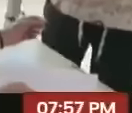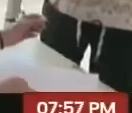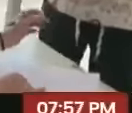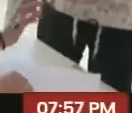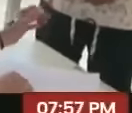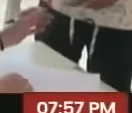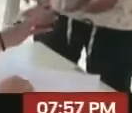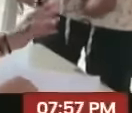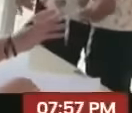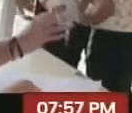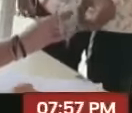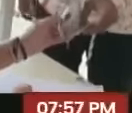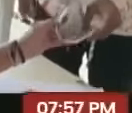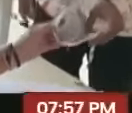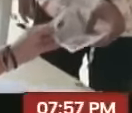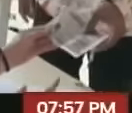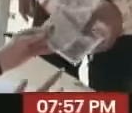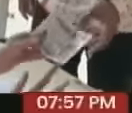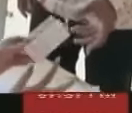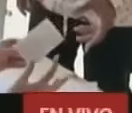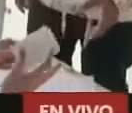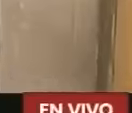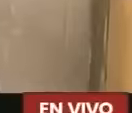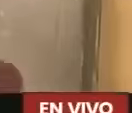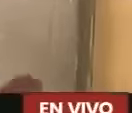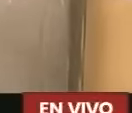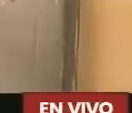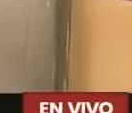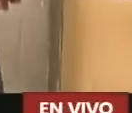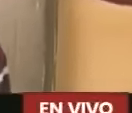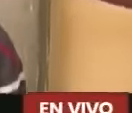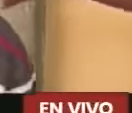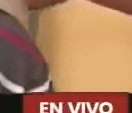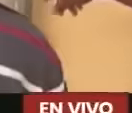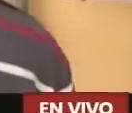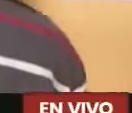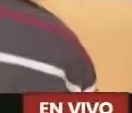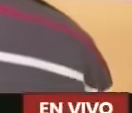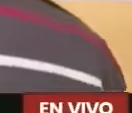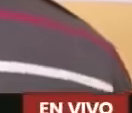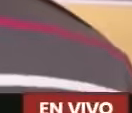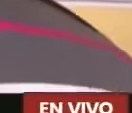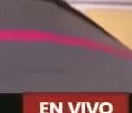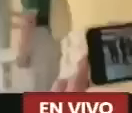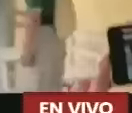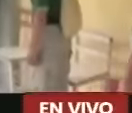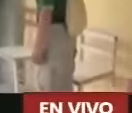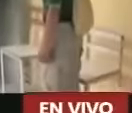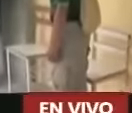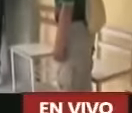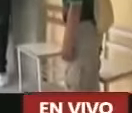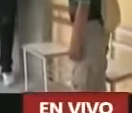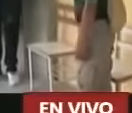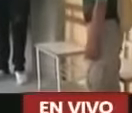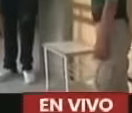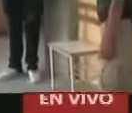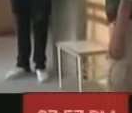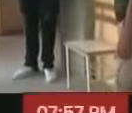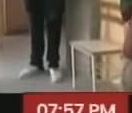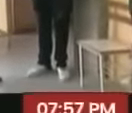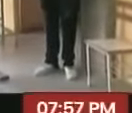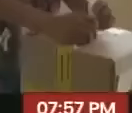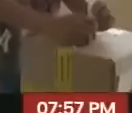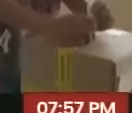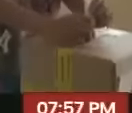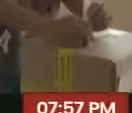Soy un joven Estudiante De cuarto año Y hoy estoy Muy feliz Porque estoy Participando En mi primera vez Ejerciendo El